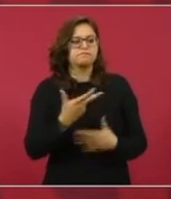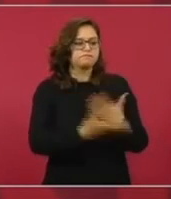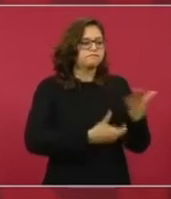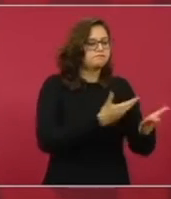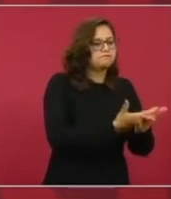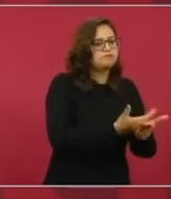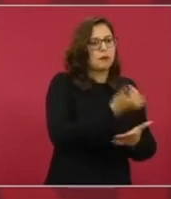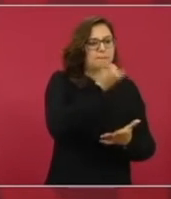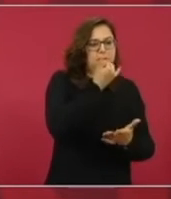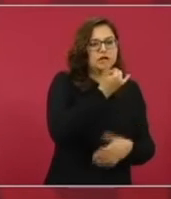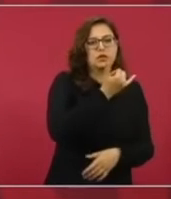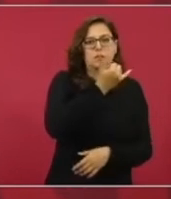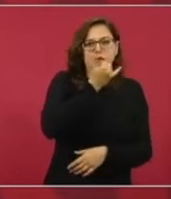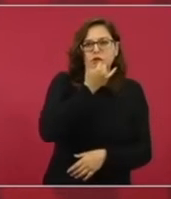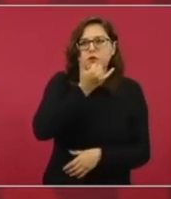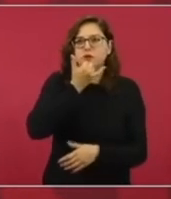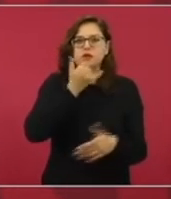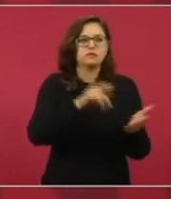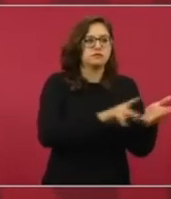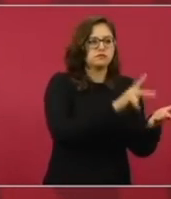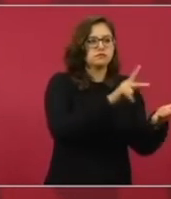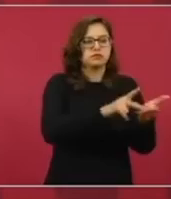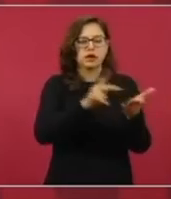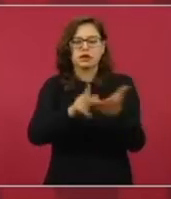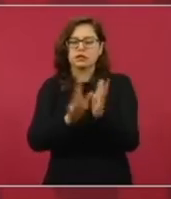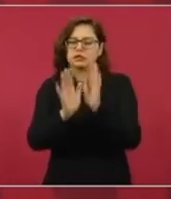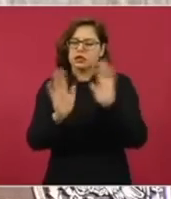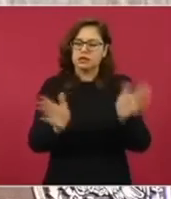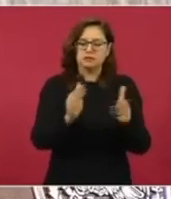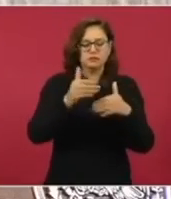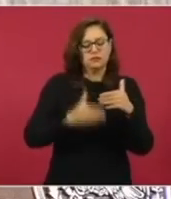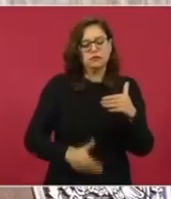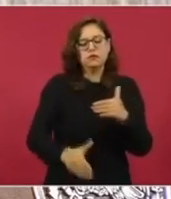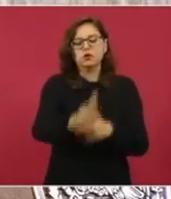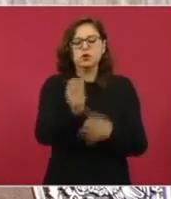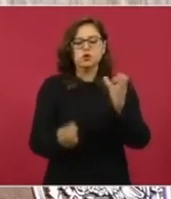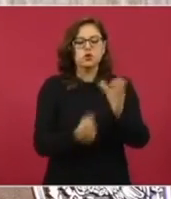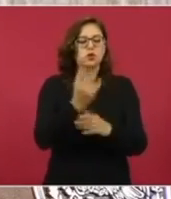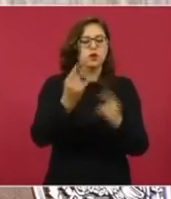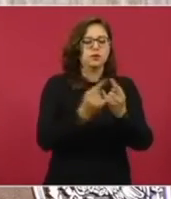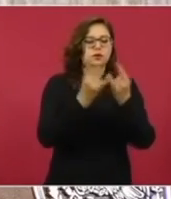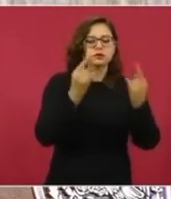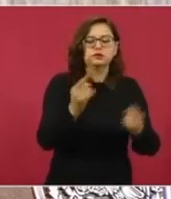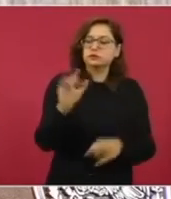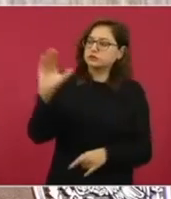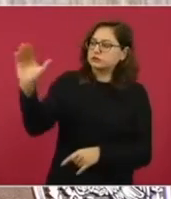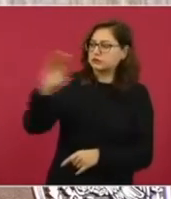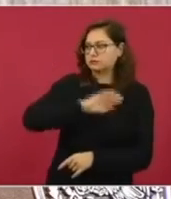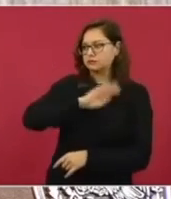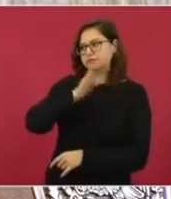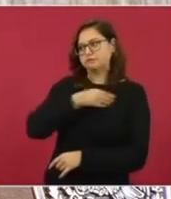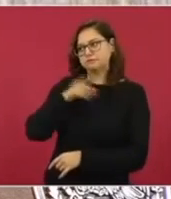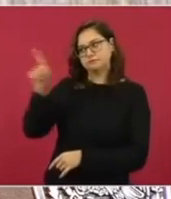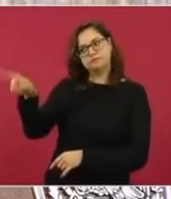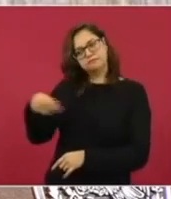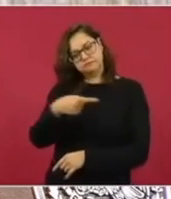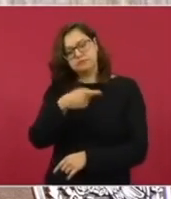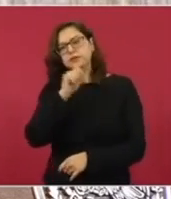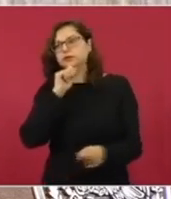para reiniciar una nueva etapa.